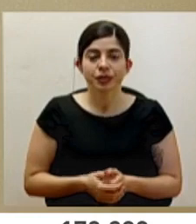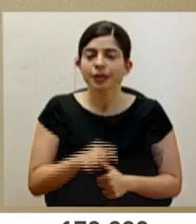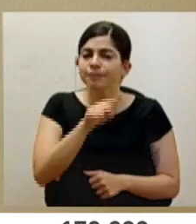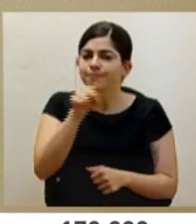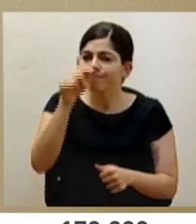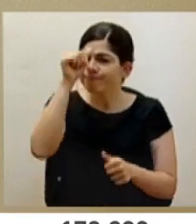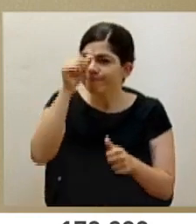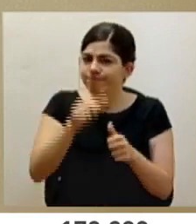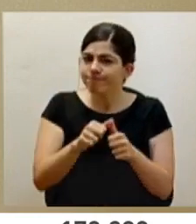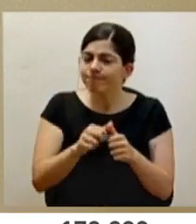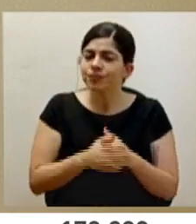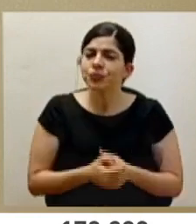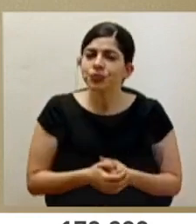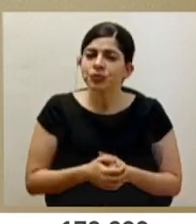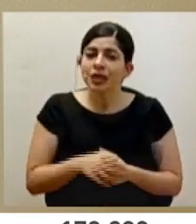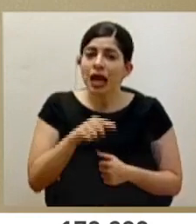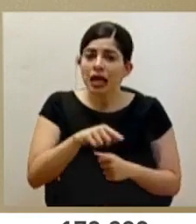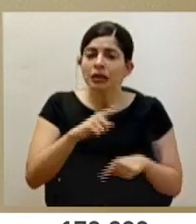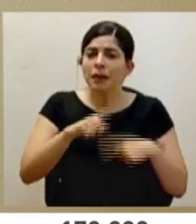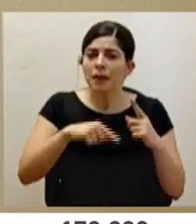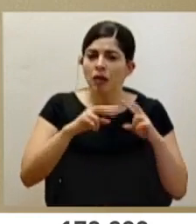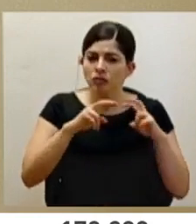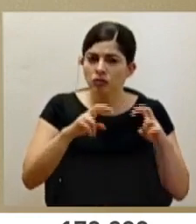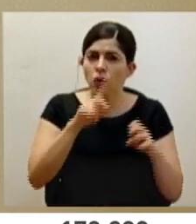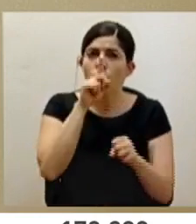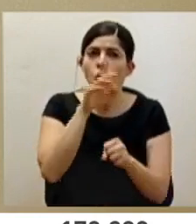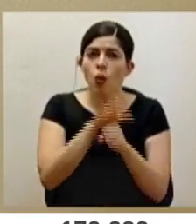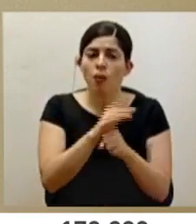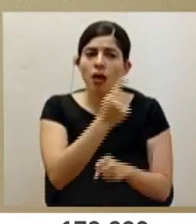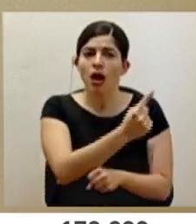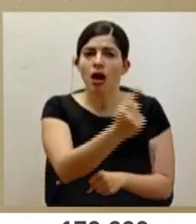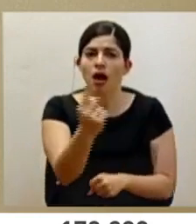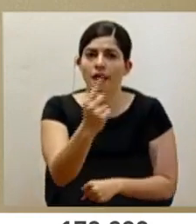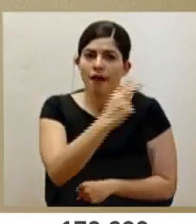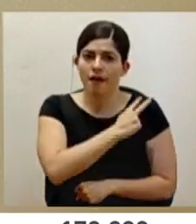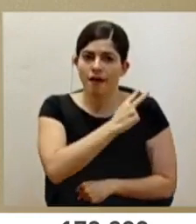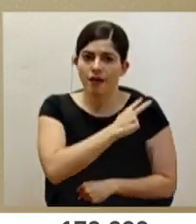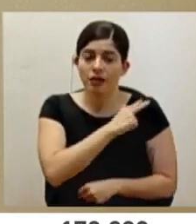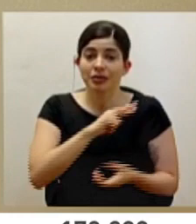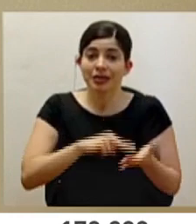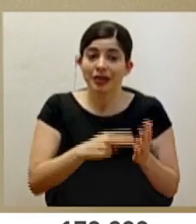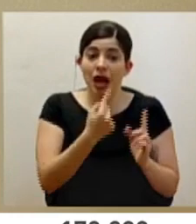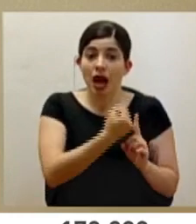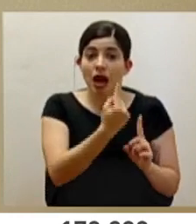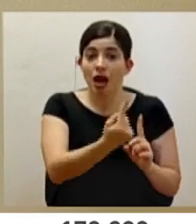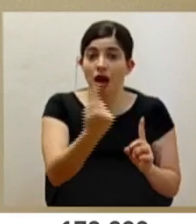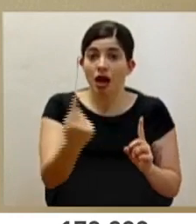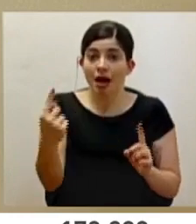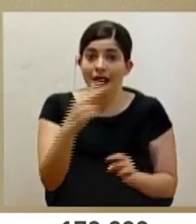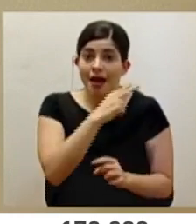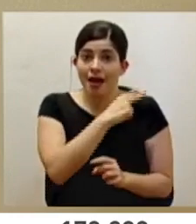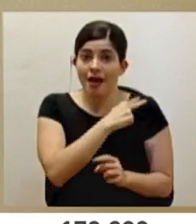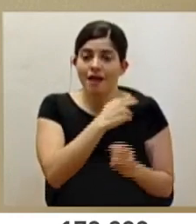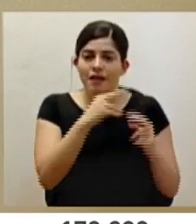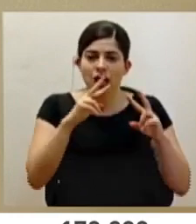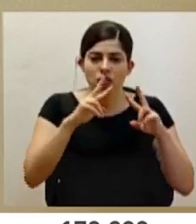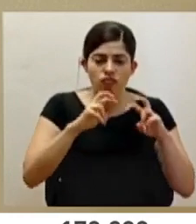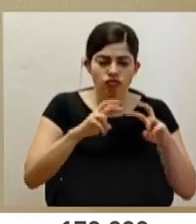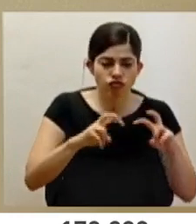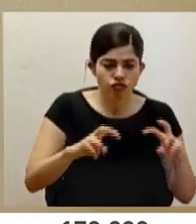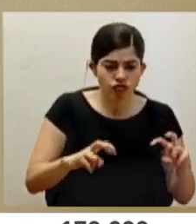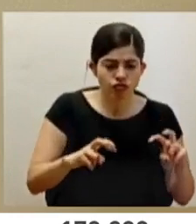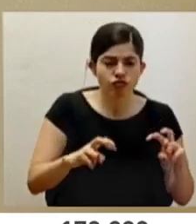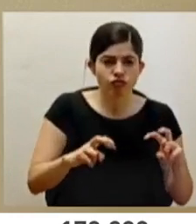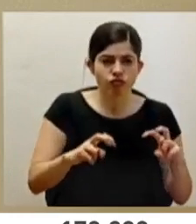Recordemos que esto va a ser verificado y cumplido por cada patrono. Cada patrono está en la obligación de darle seguimiento a esta